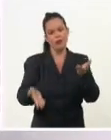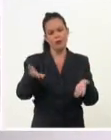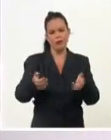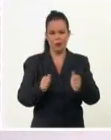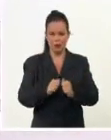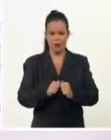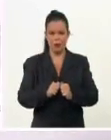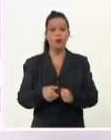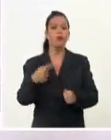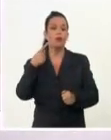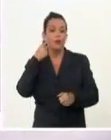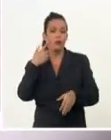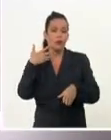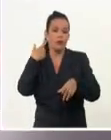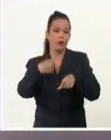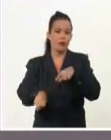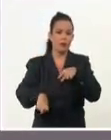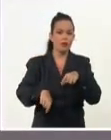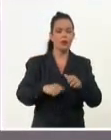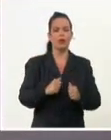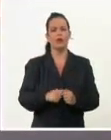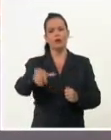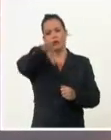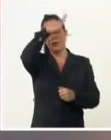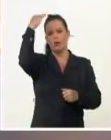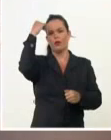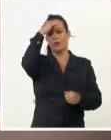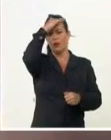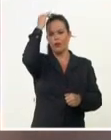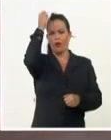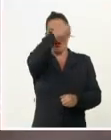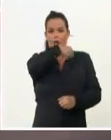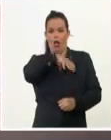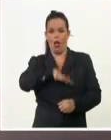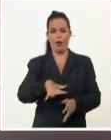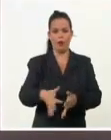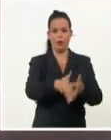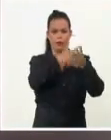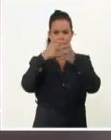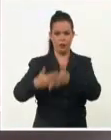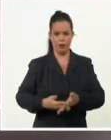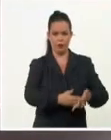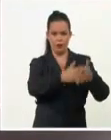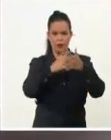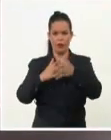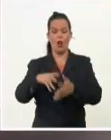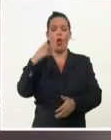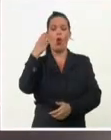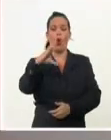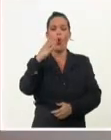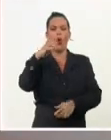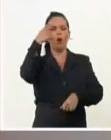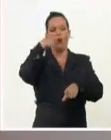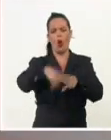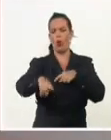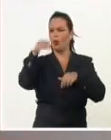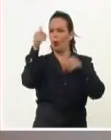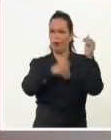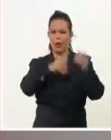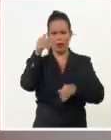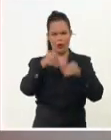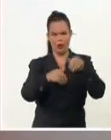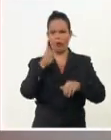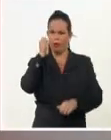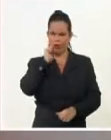Sarabó y Democrática, Estados Unidos, España, Australia, el Líbano y Colombia, entre otros invitados. En estos